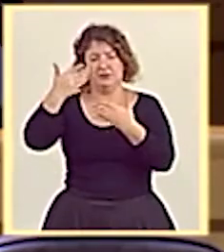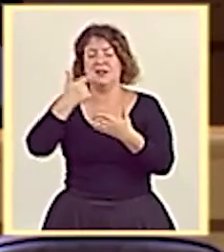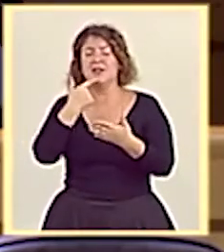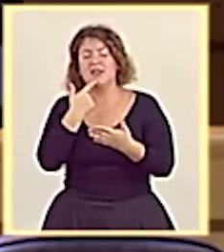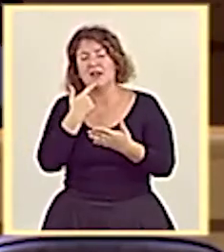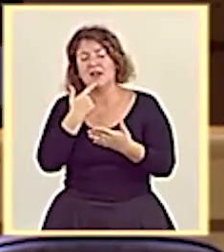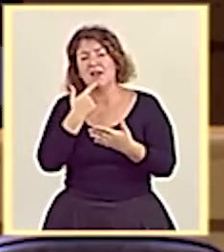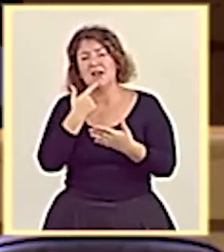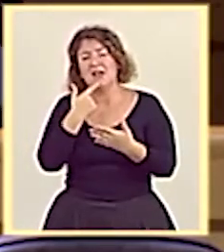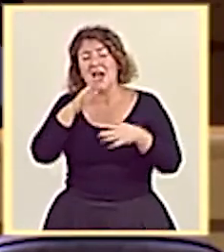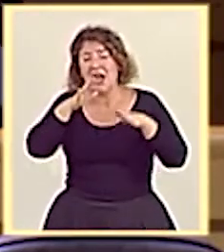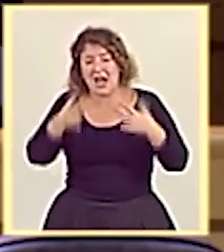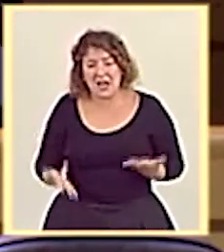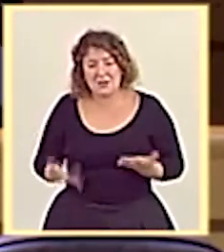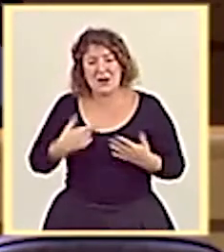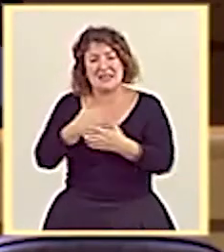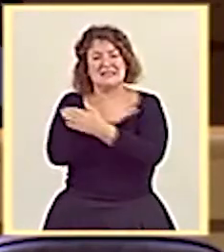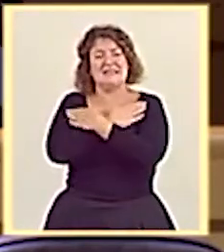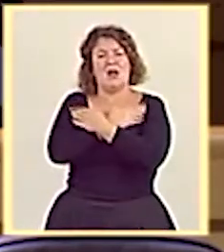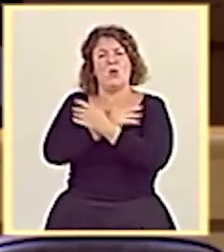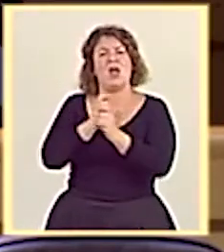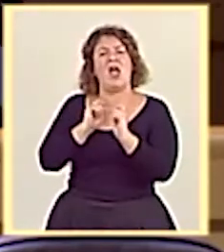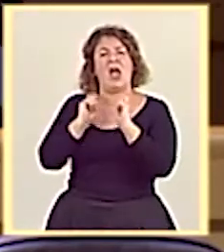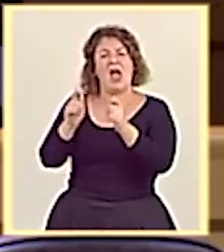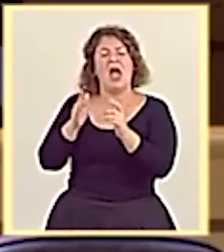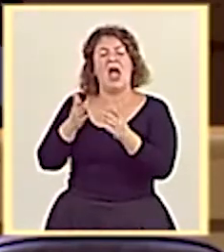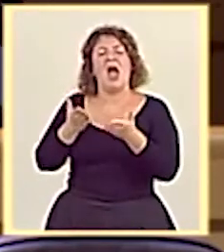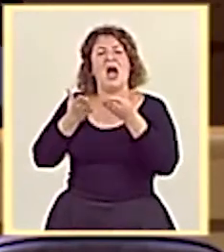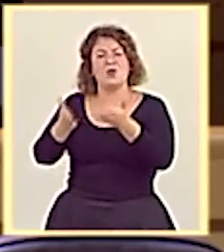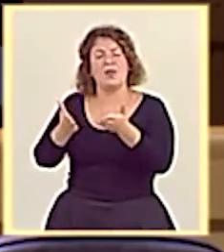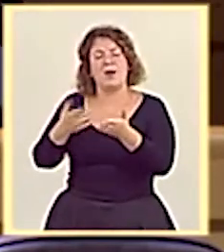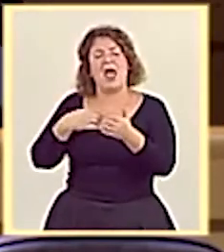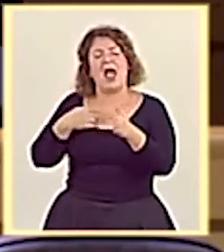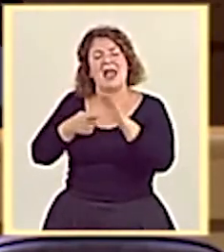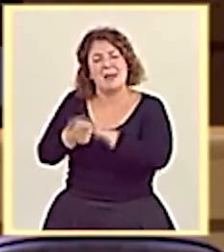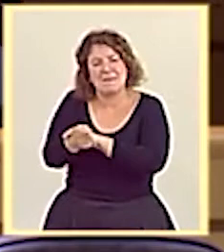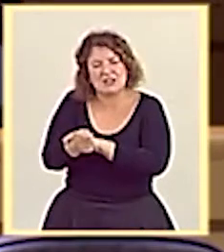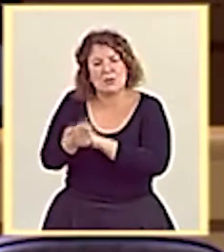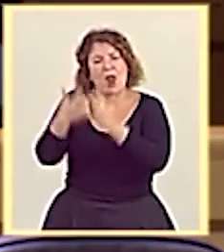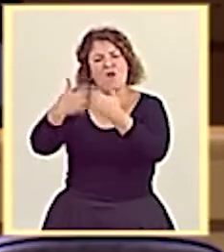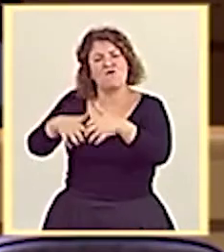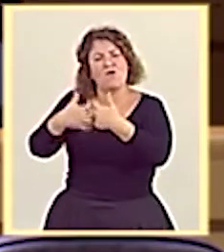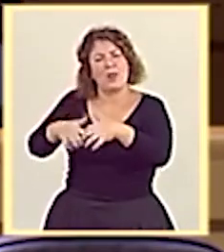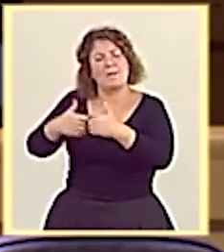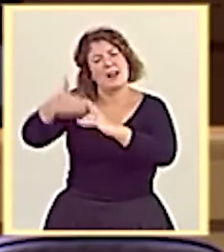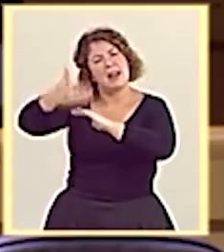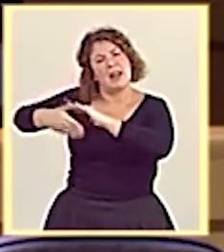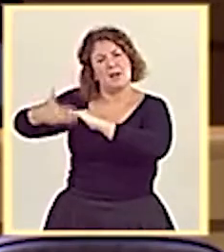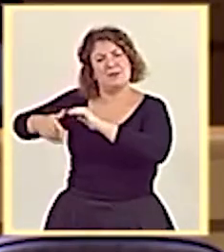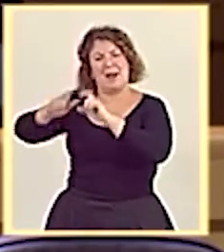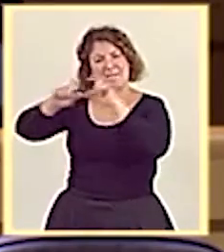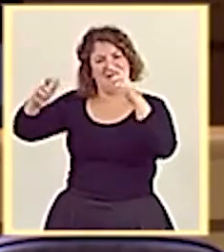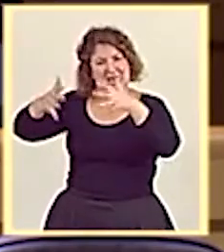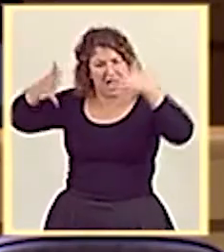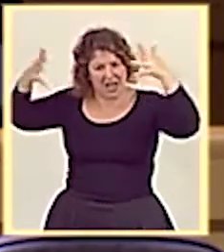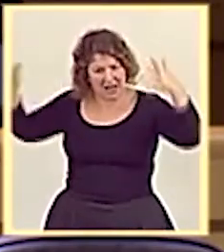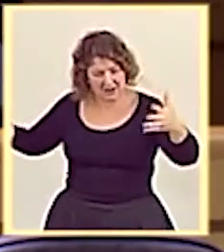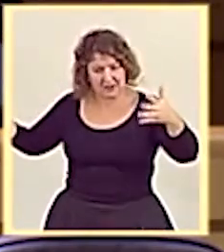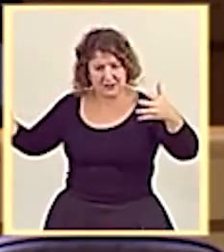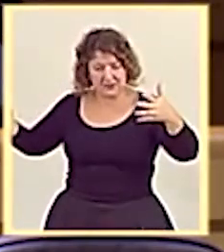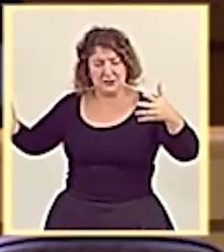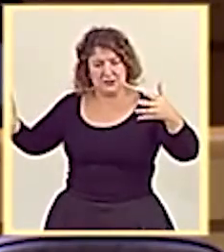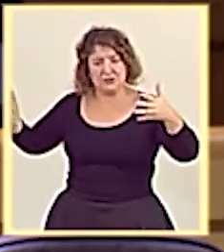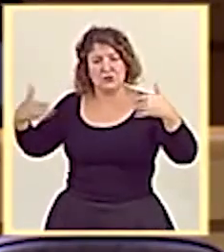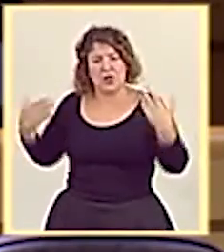que el régimen actual para Teruel permite ayudas a la inversión y al funcionamiento con límites para grandes empresas. Por lo tanto, podían